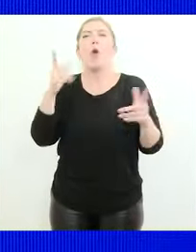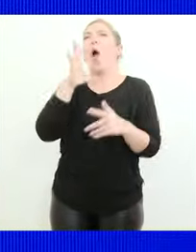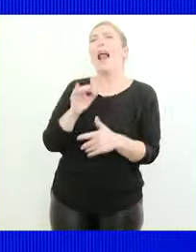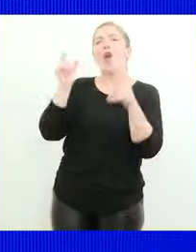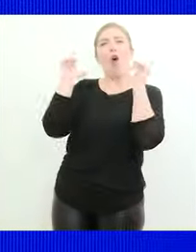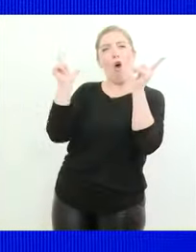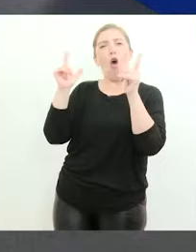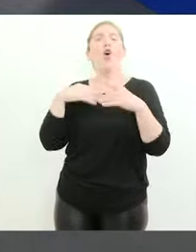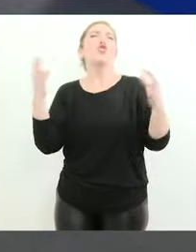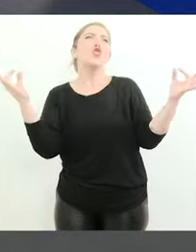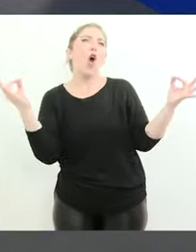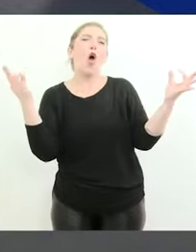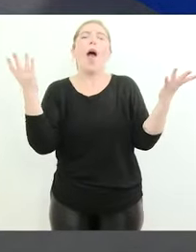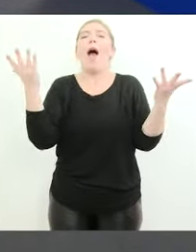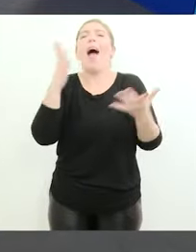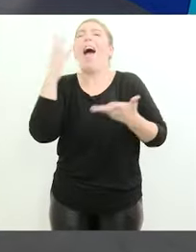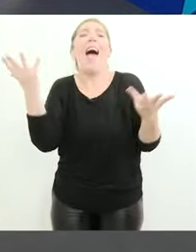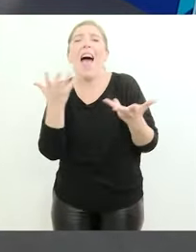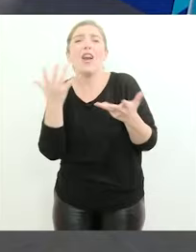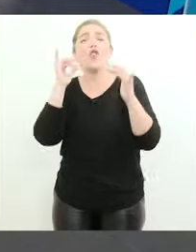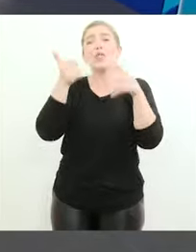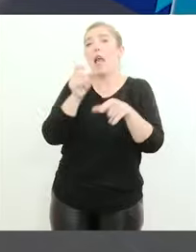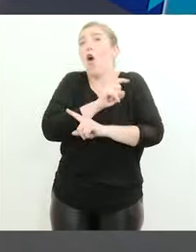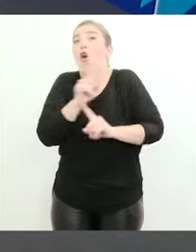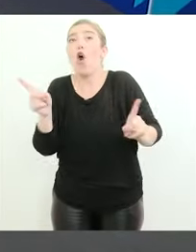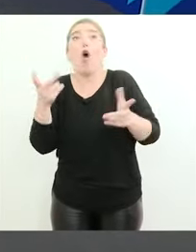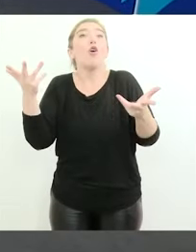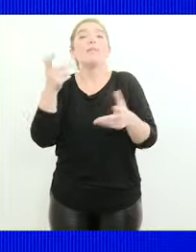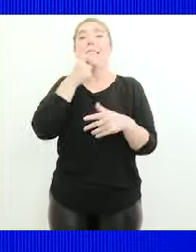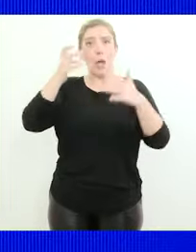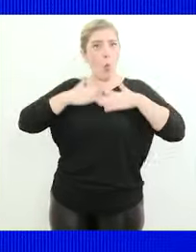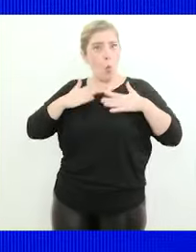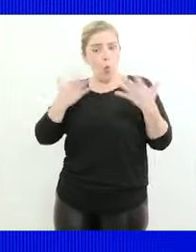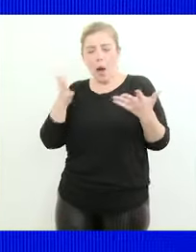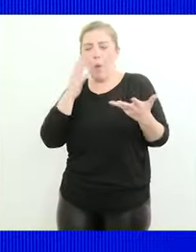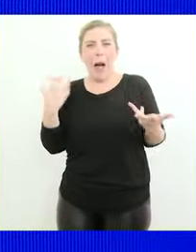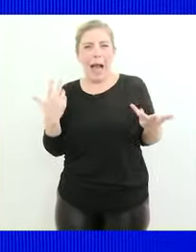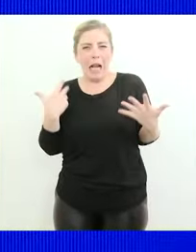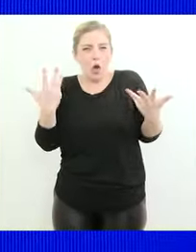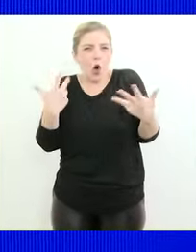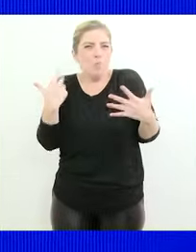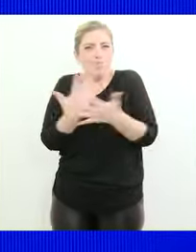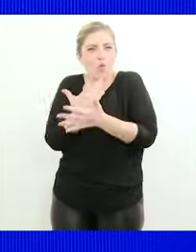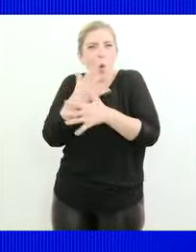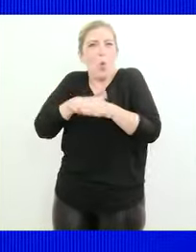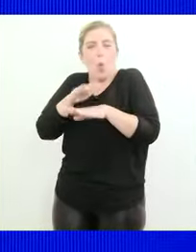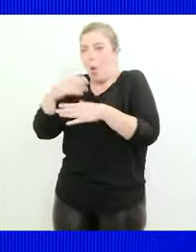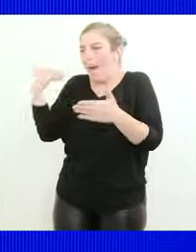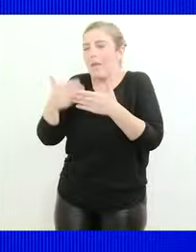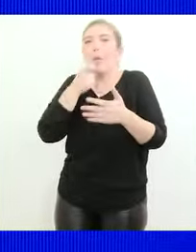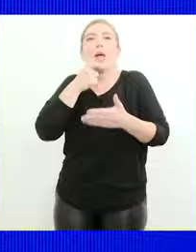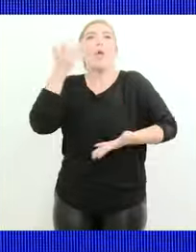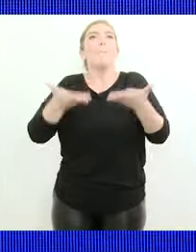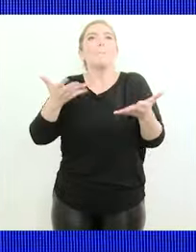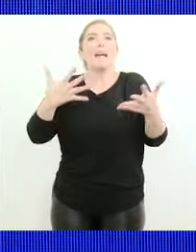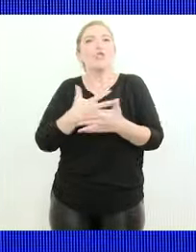relajación, yoga, meditación, algo o no? ¿Si su cuerpo le pasó de alguna factura en este tiempo? No sé si subió de peso, bajó